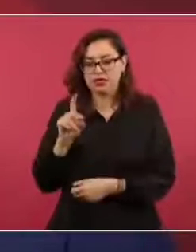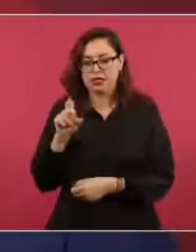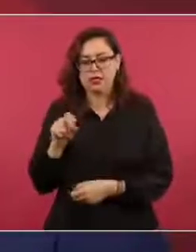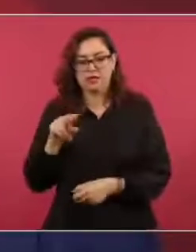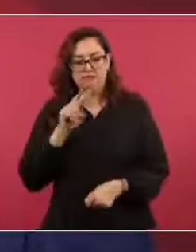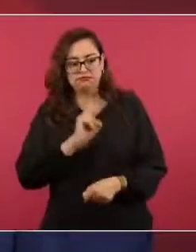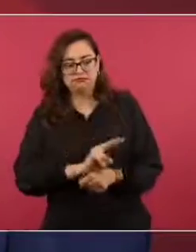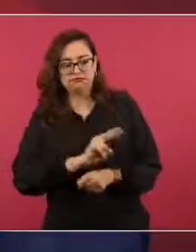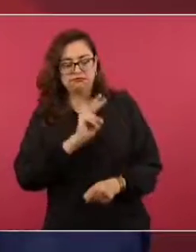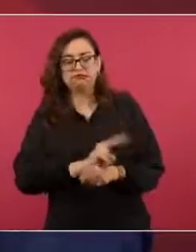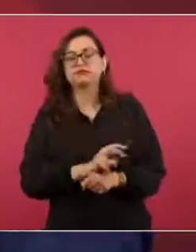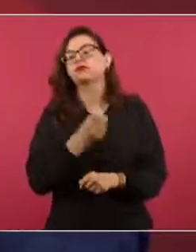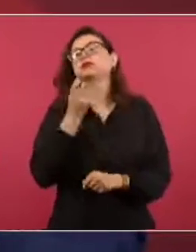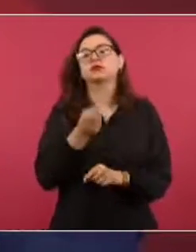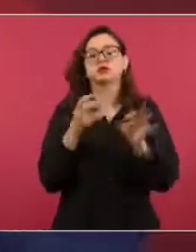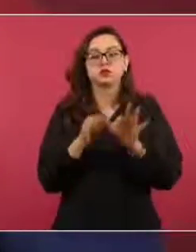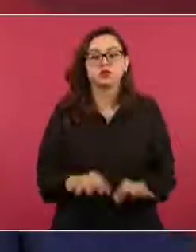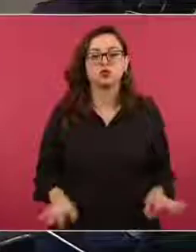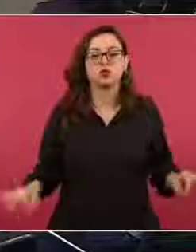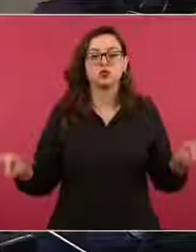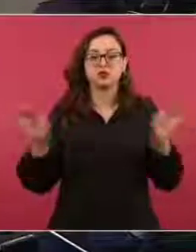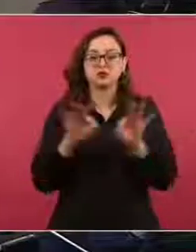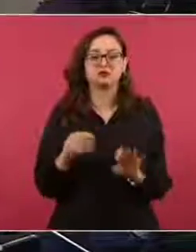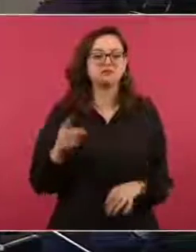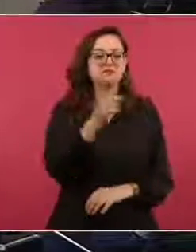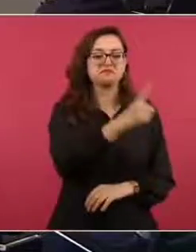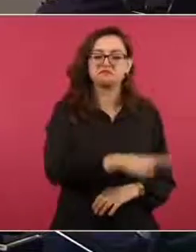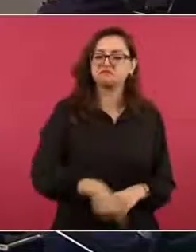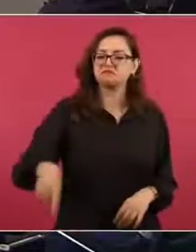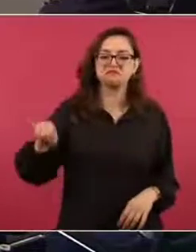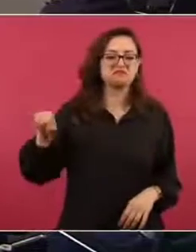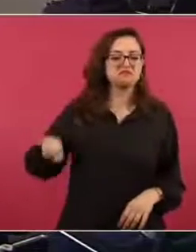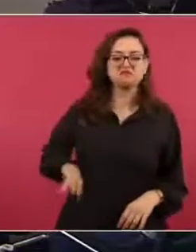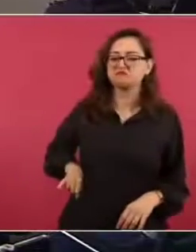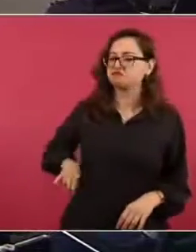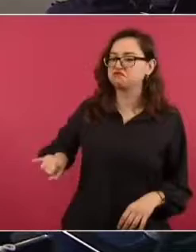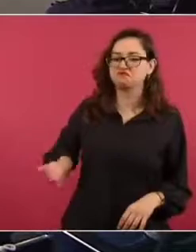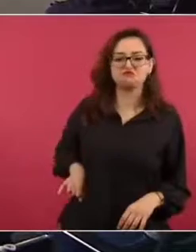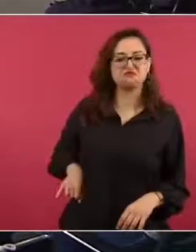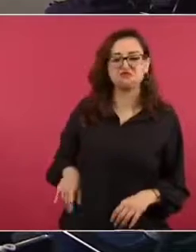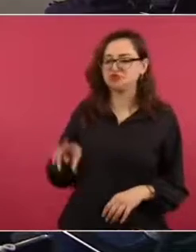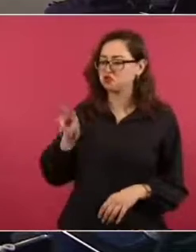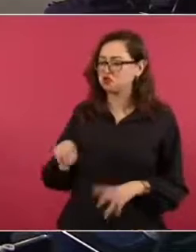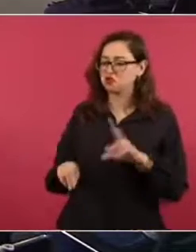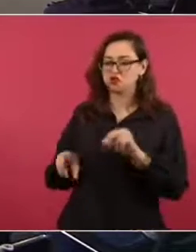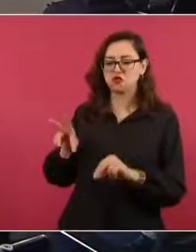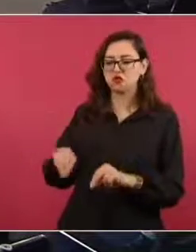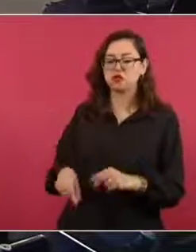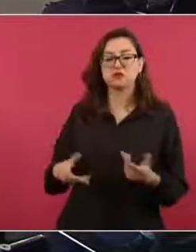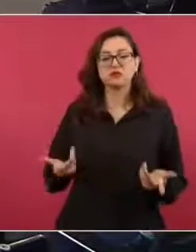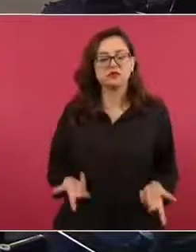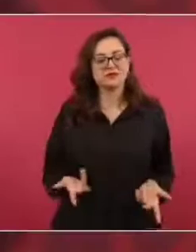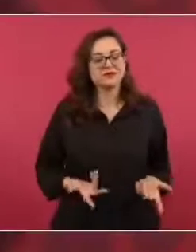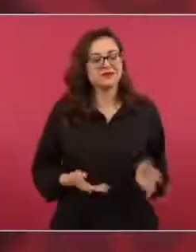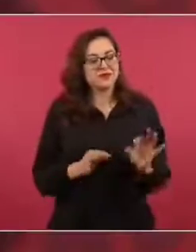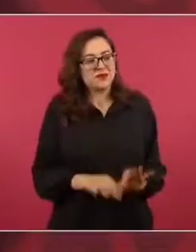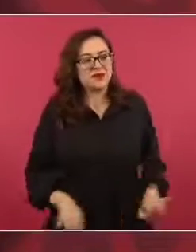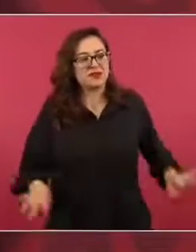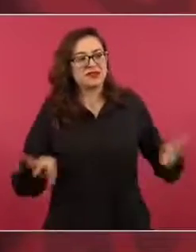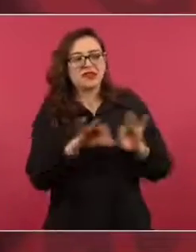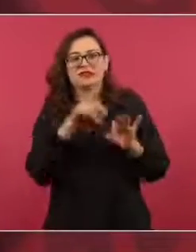esté garantizando la seguridad pública de la